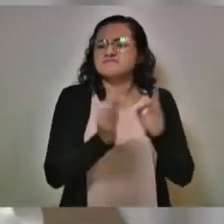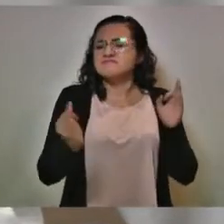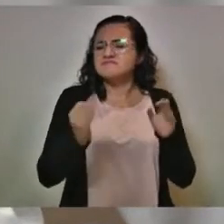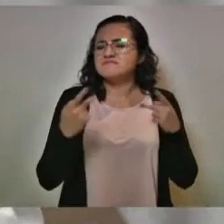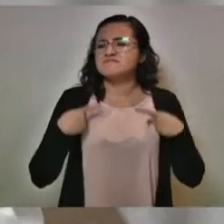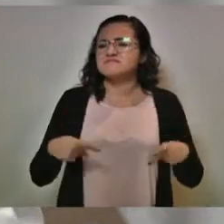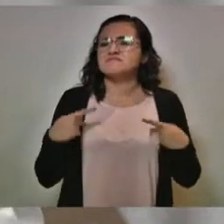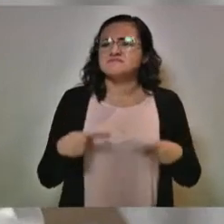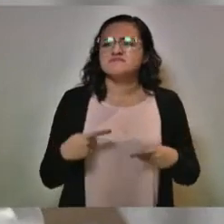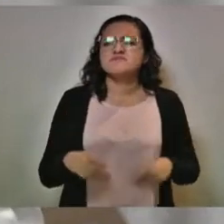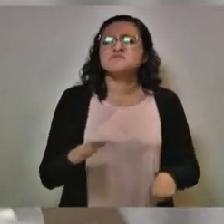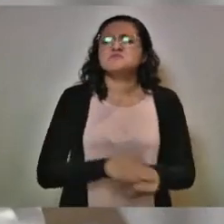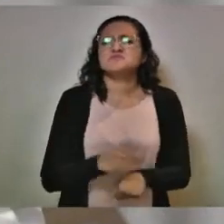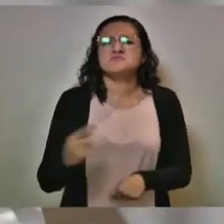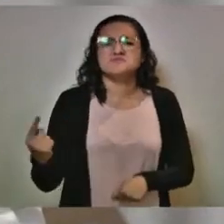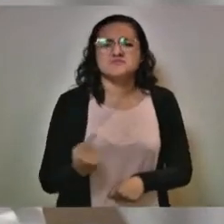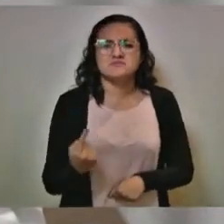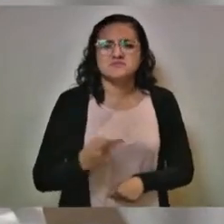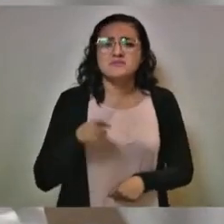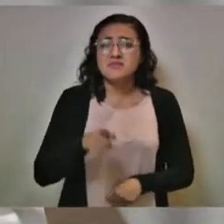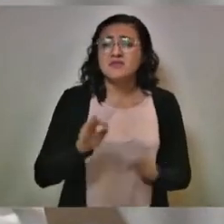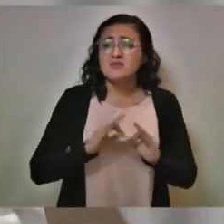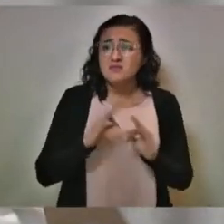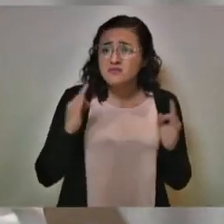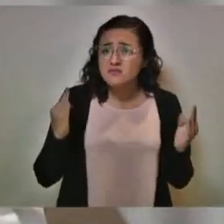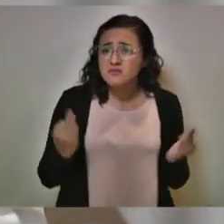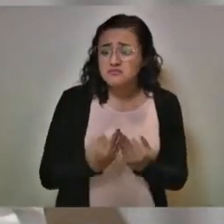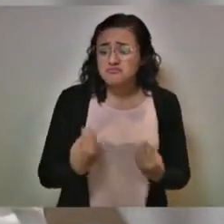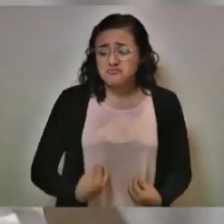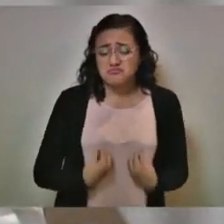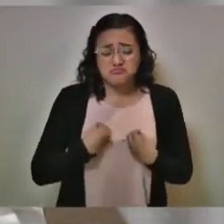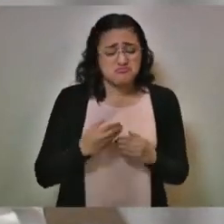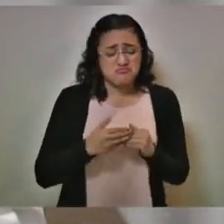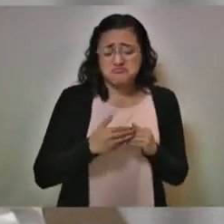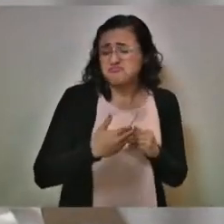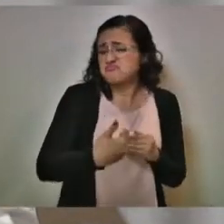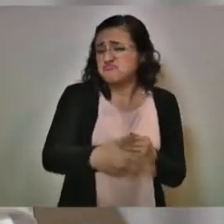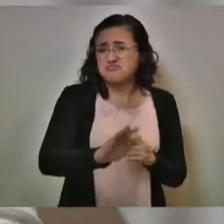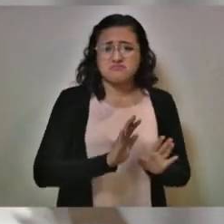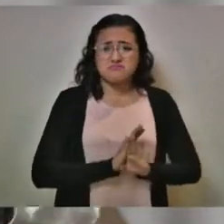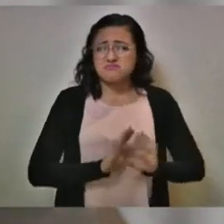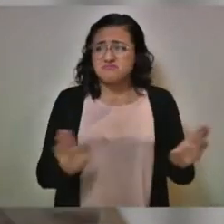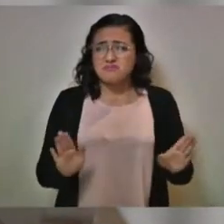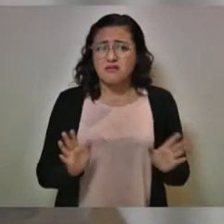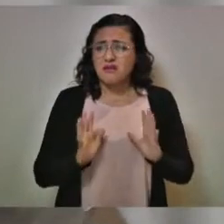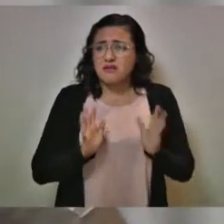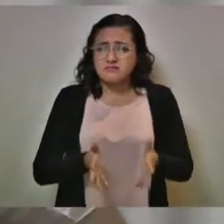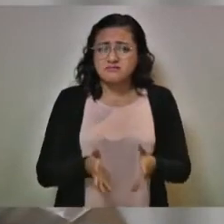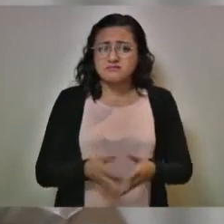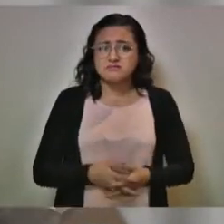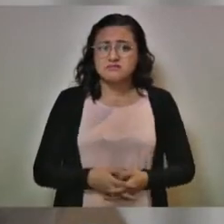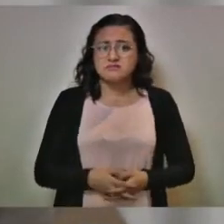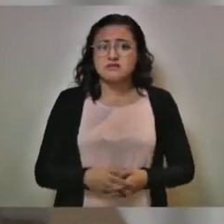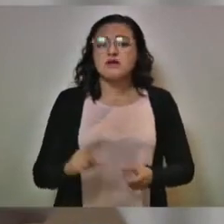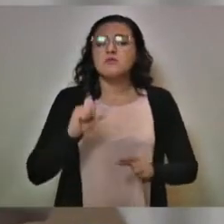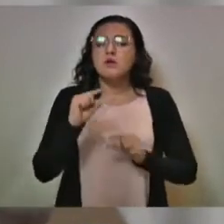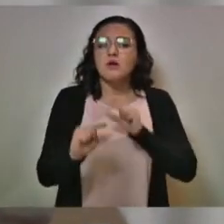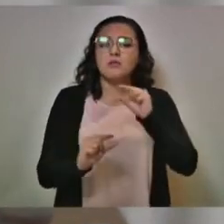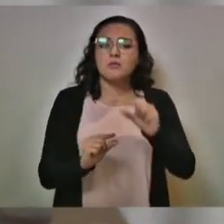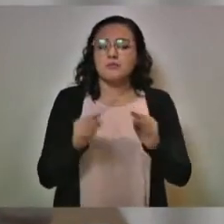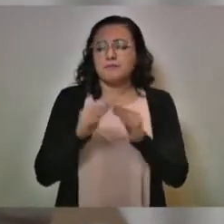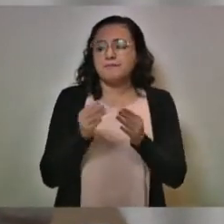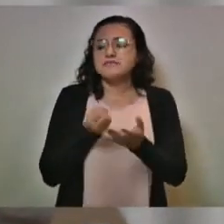va a ser una forma de vida. El confinamiento tendrá que irse liberando